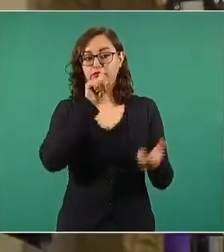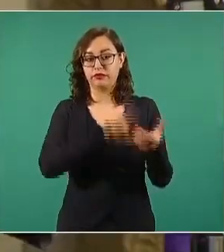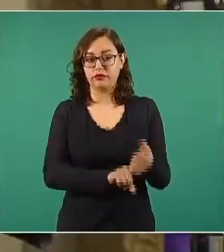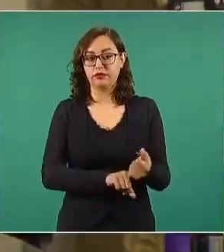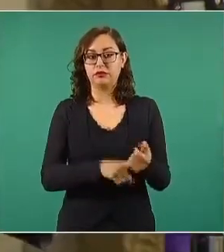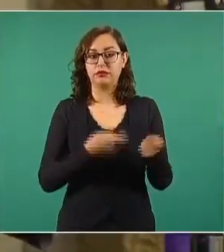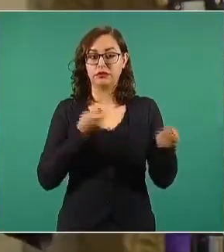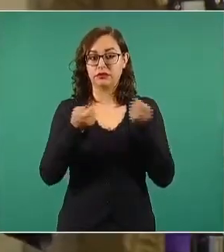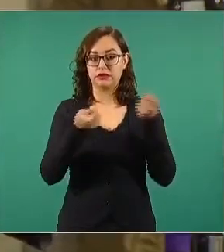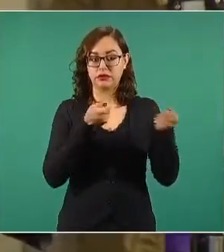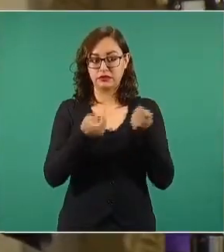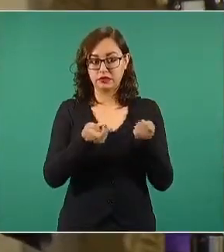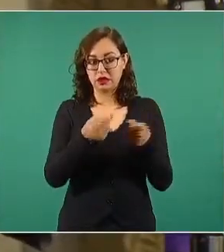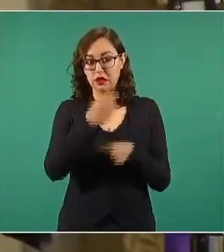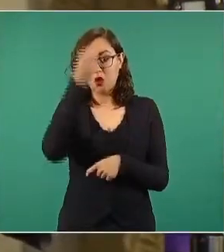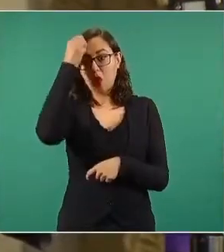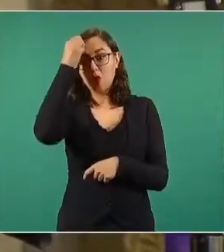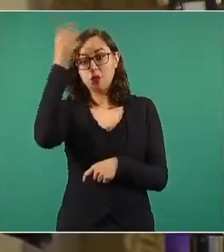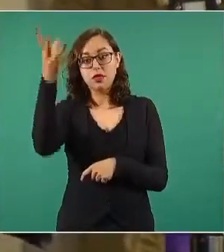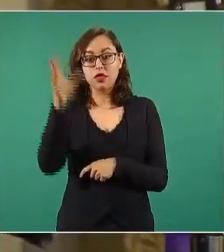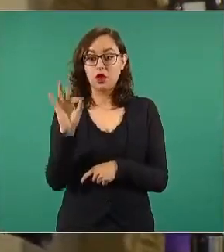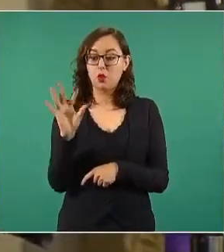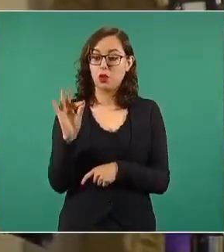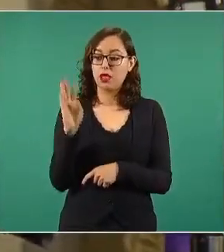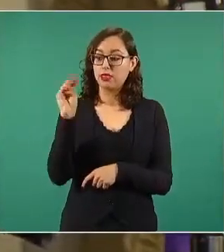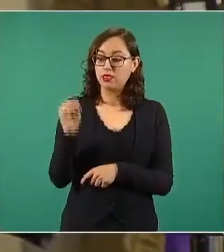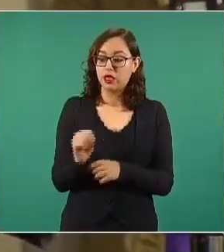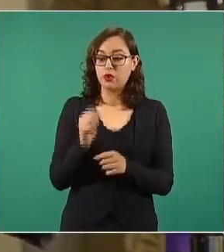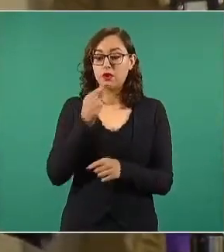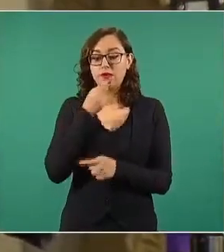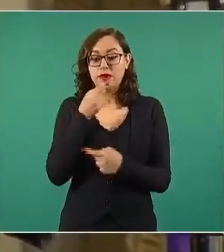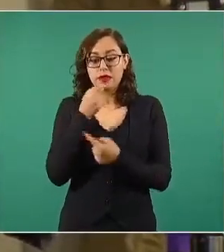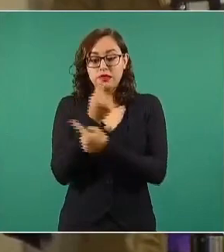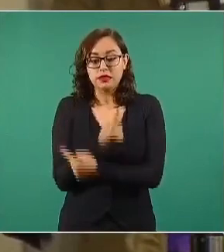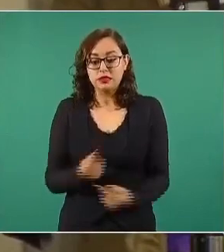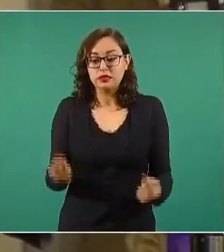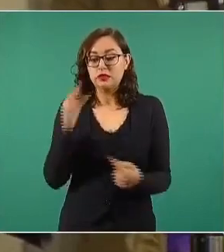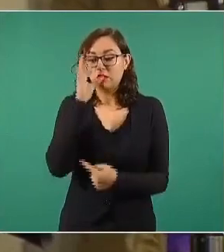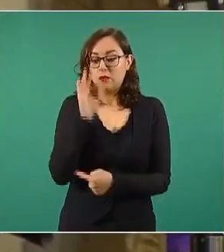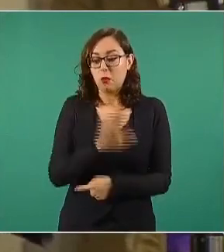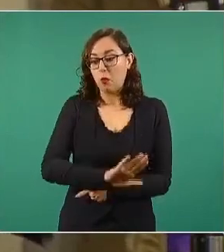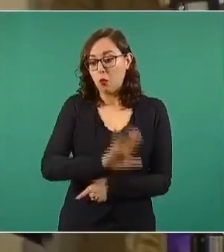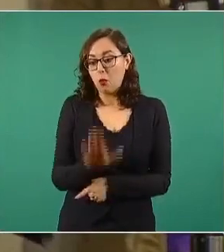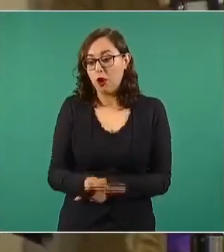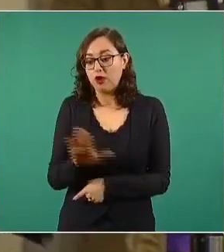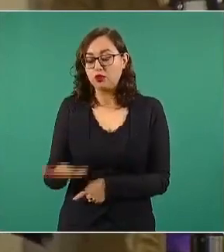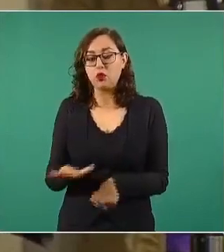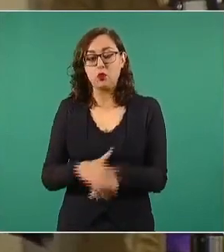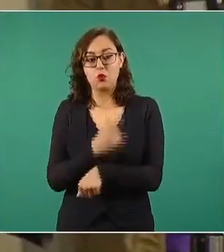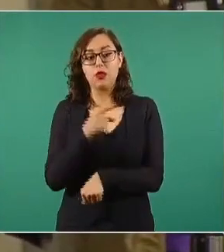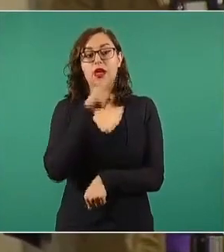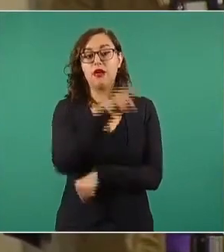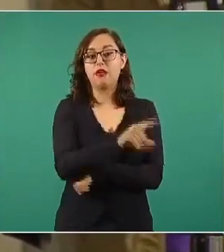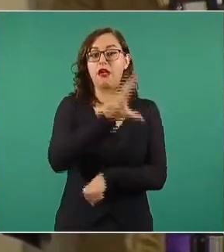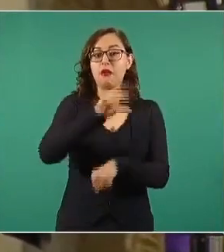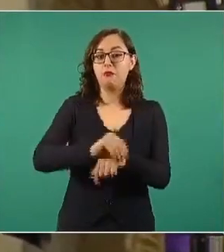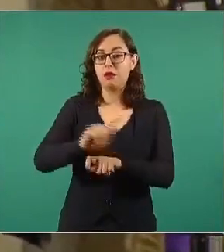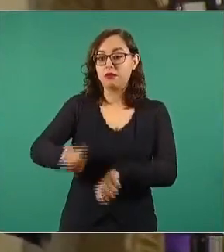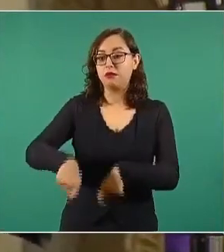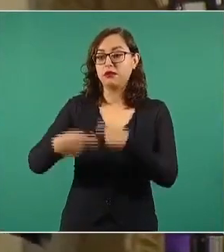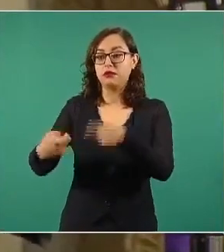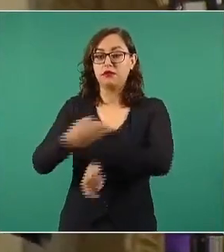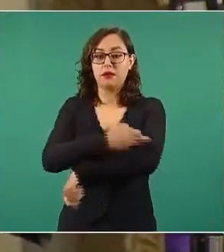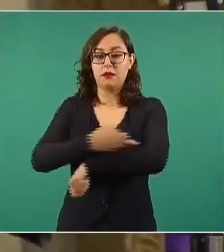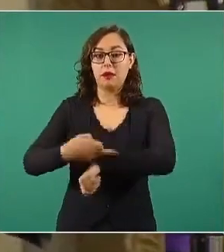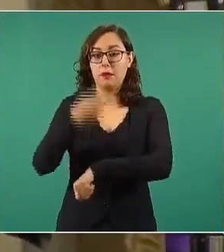49 niños muertos por el sistema de guarderías subrogadas que ella le dio a sus familiares.